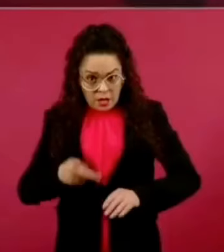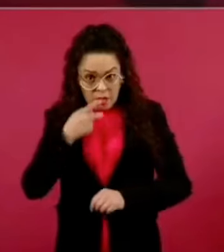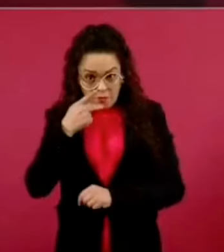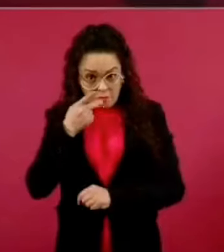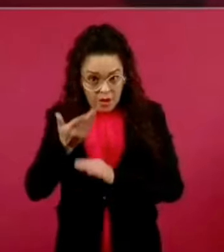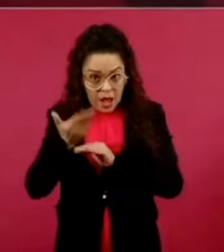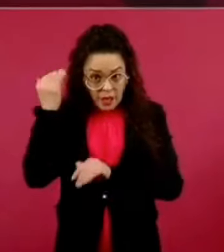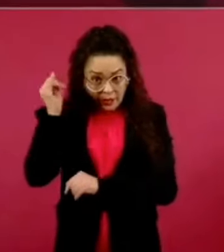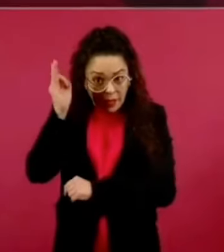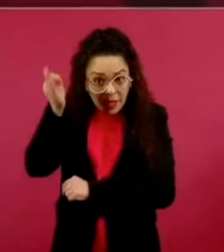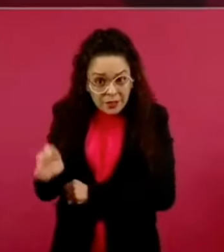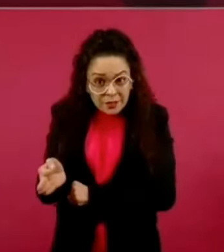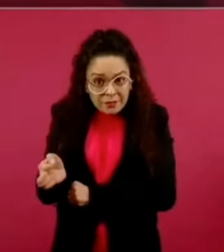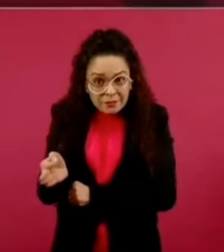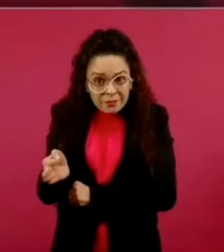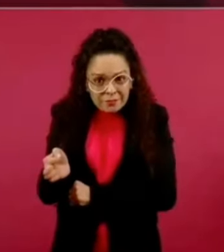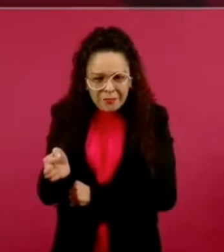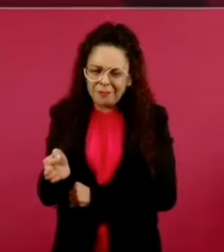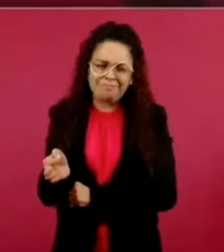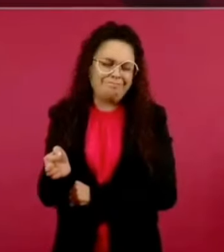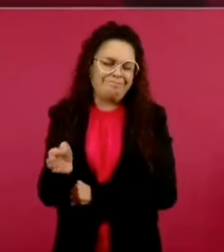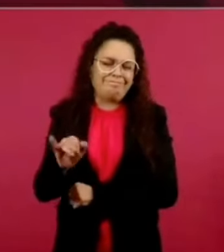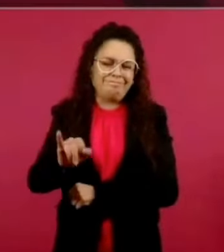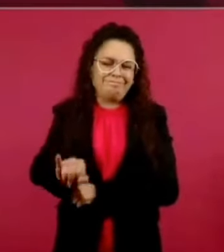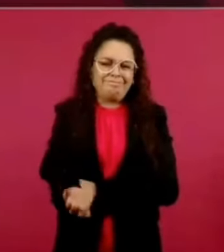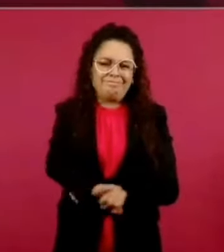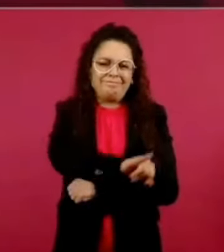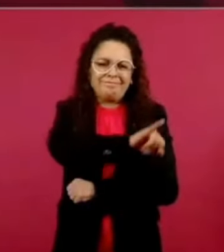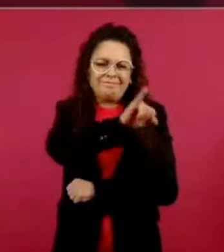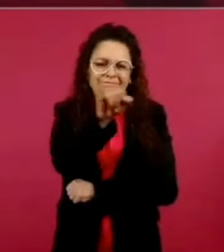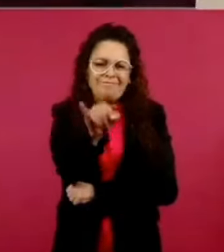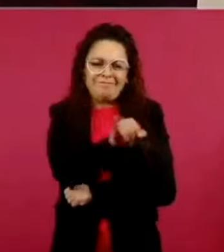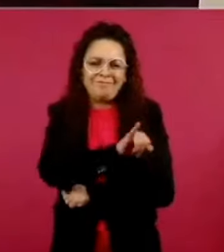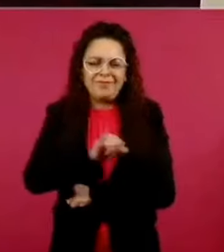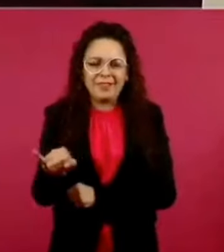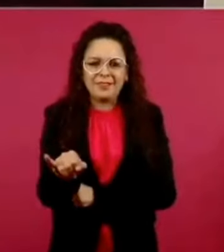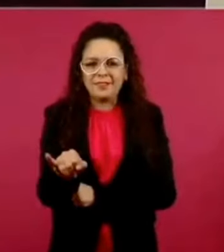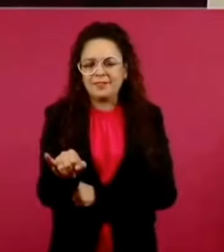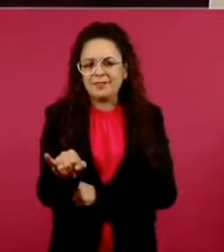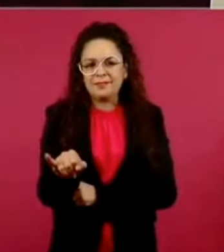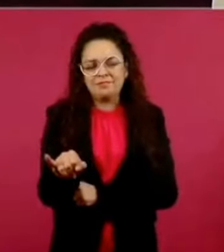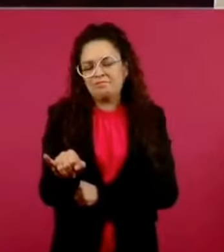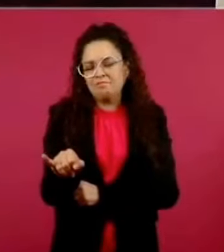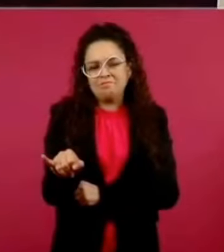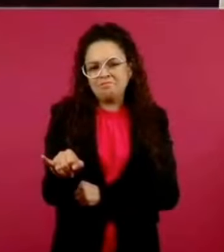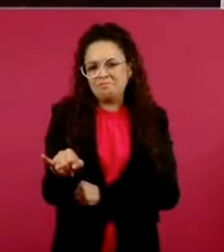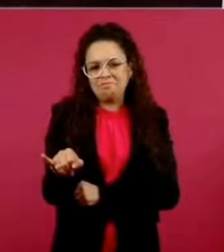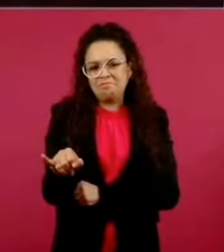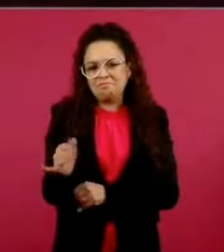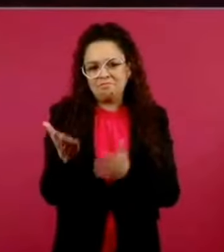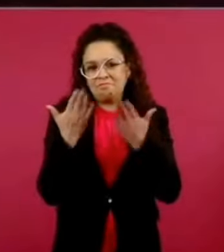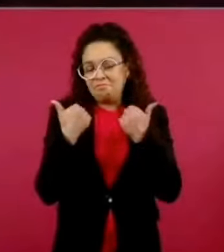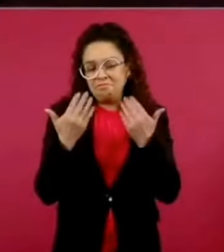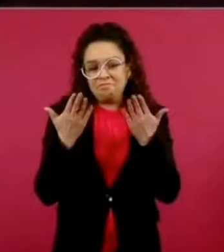No, jamás, jamás, jamás.